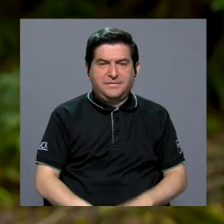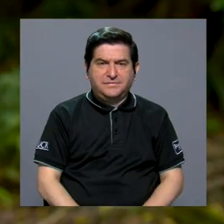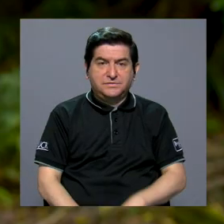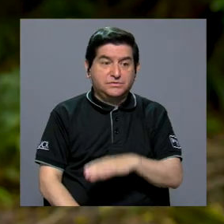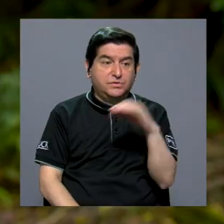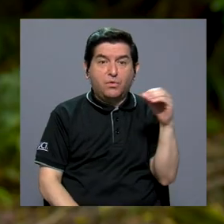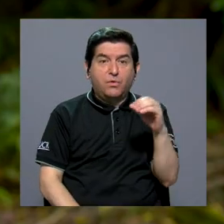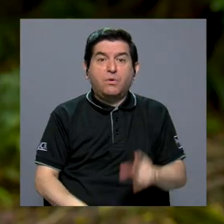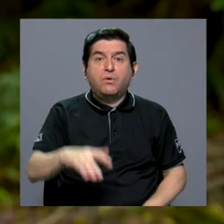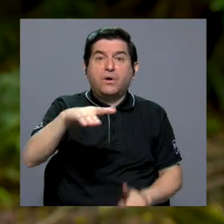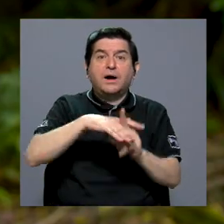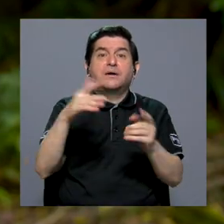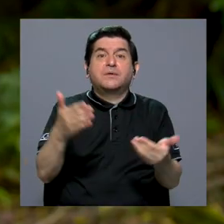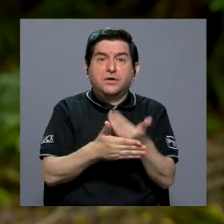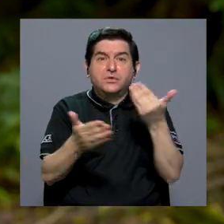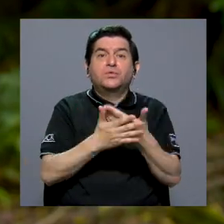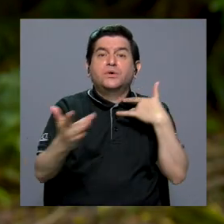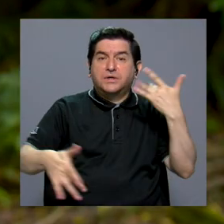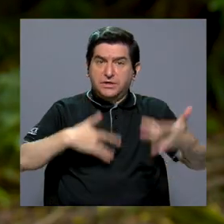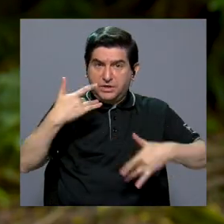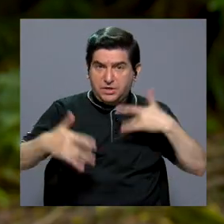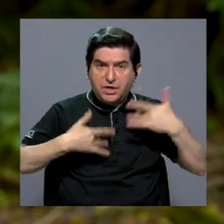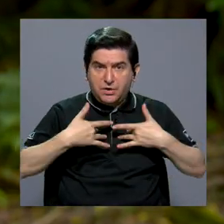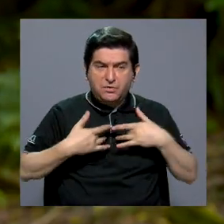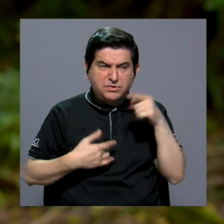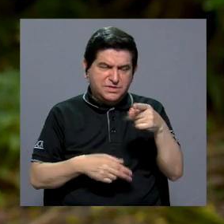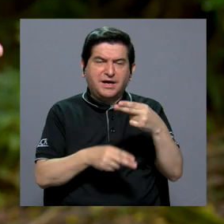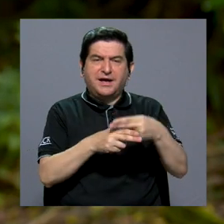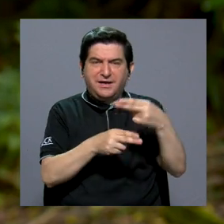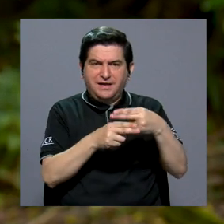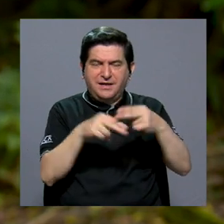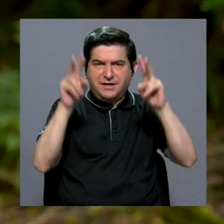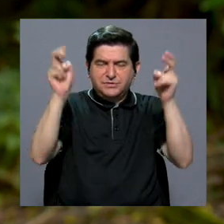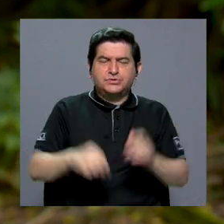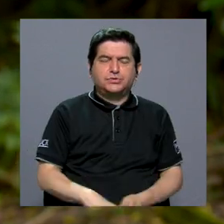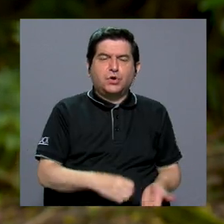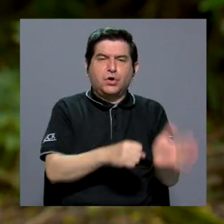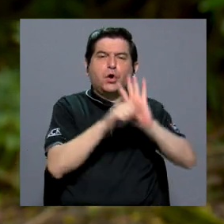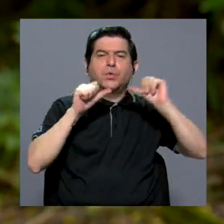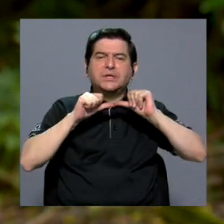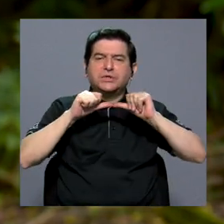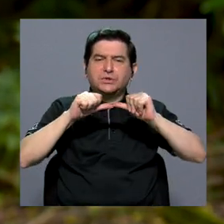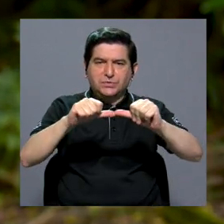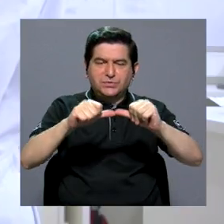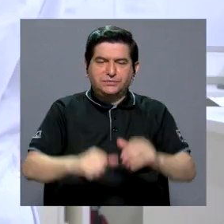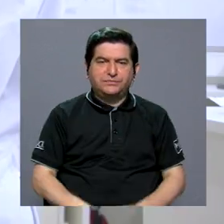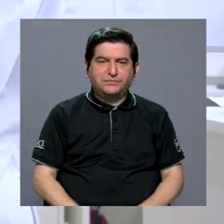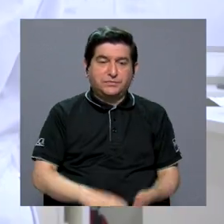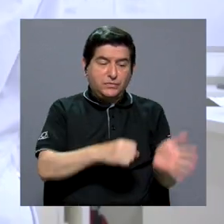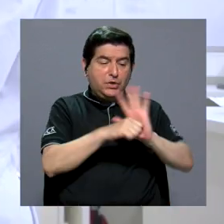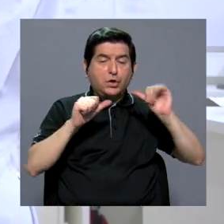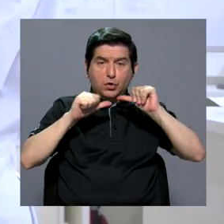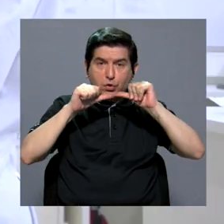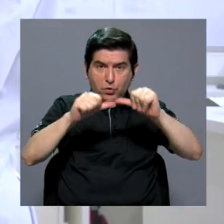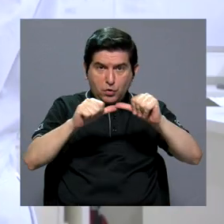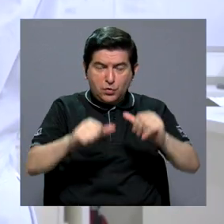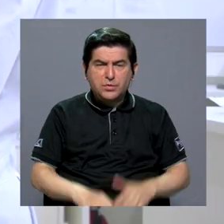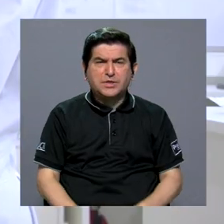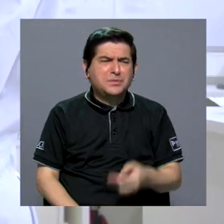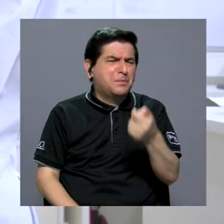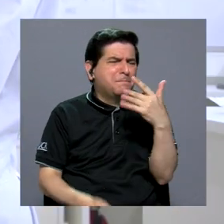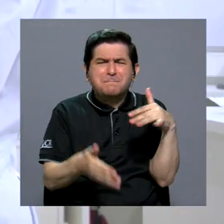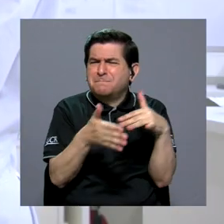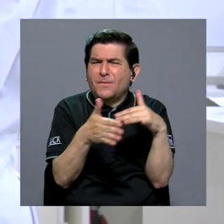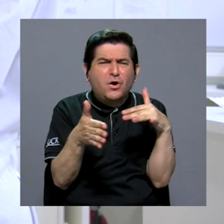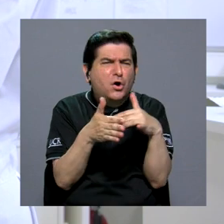o incluso aparecen síntomas nuevos y a eso se le llamó COVID prolongado. Como el COVID prolongado